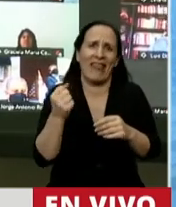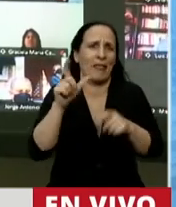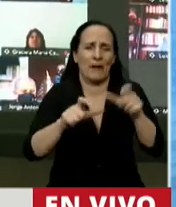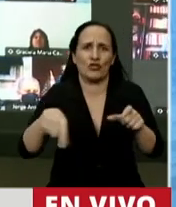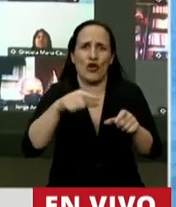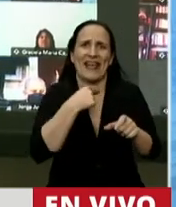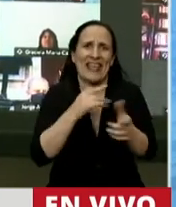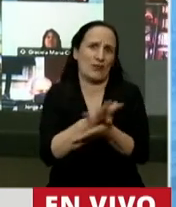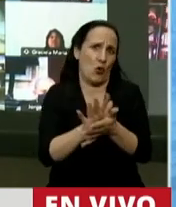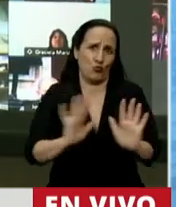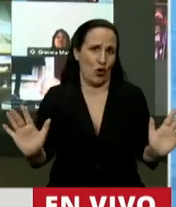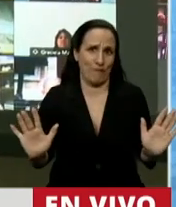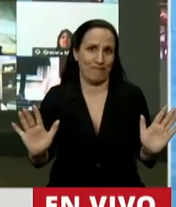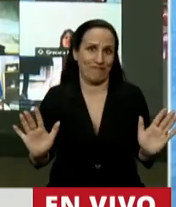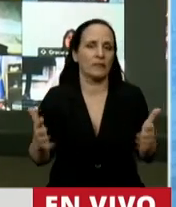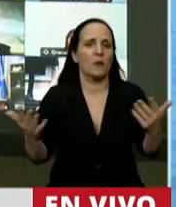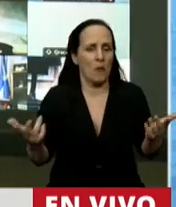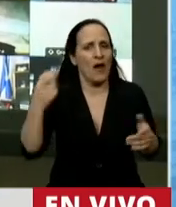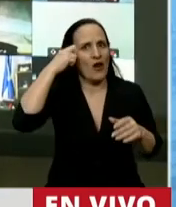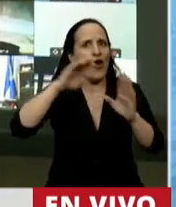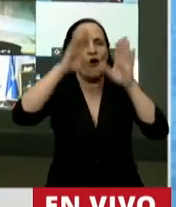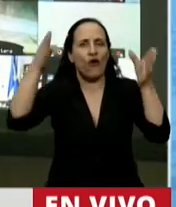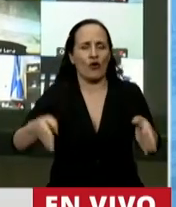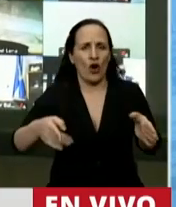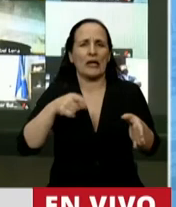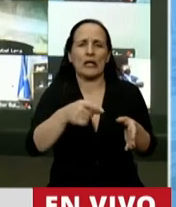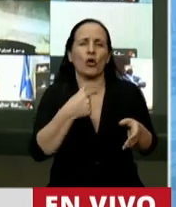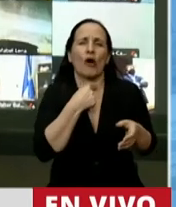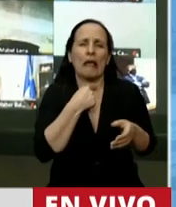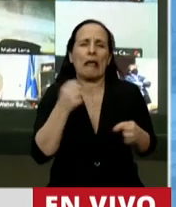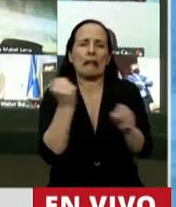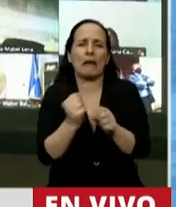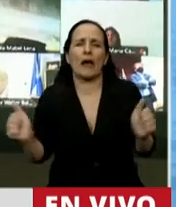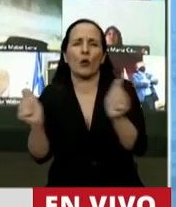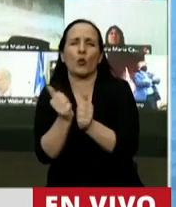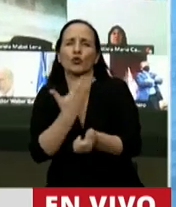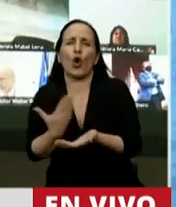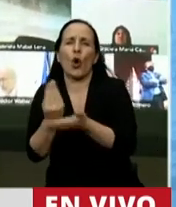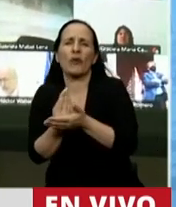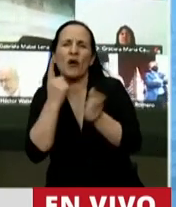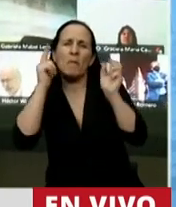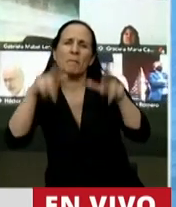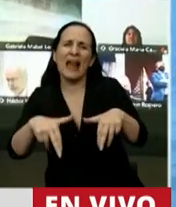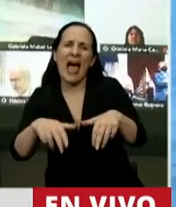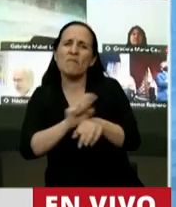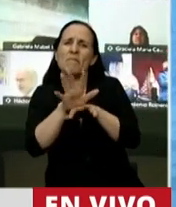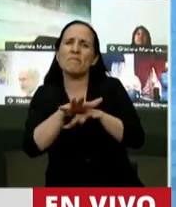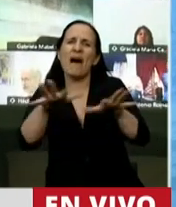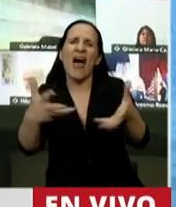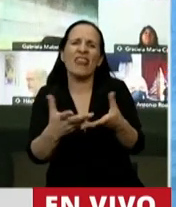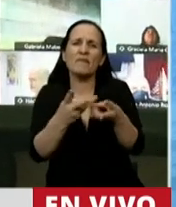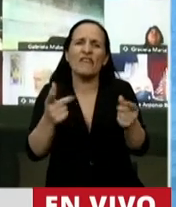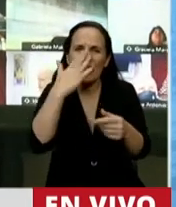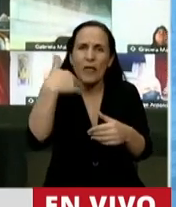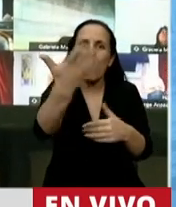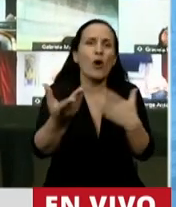todos de este recinto, en un futuro podamos trabajar en un plan junto con el gobierno de post-pandemia para tener esa Argentina donde valga la pena